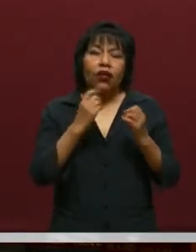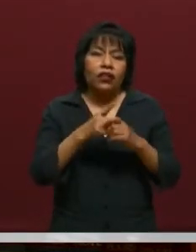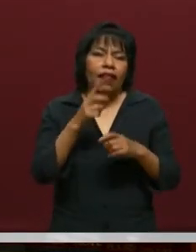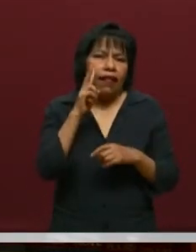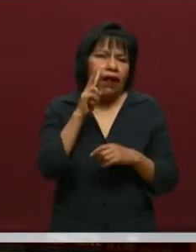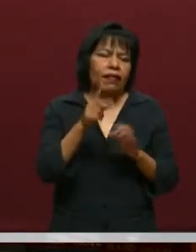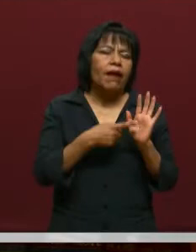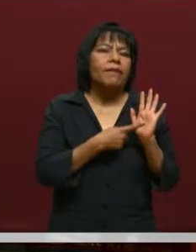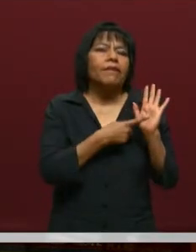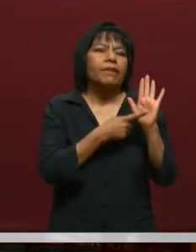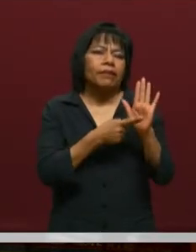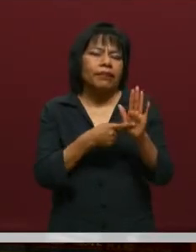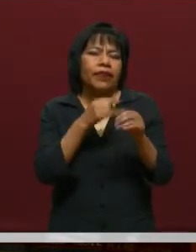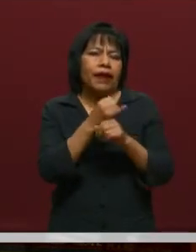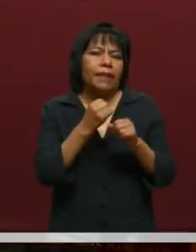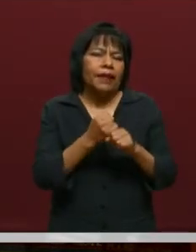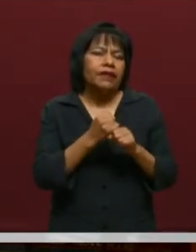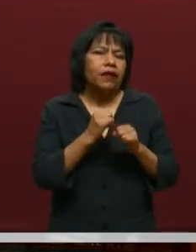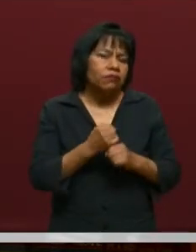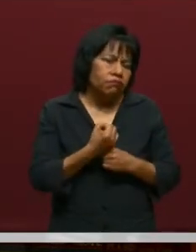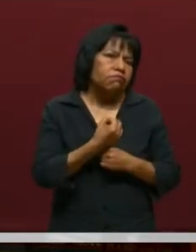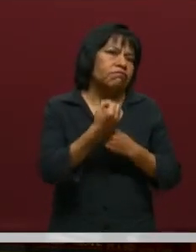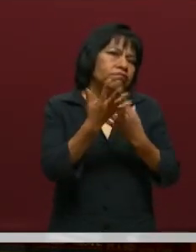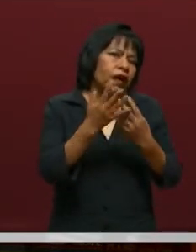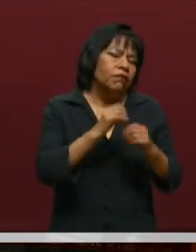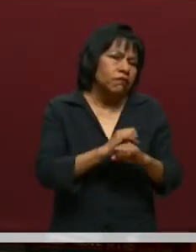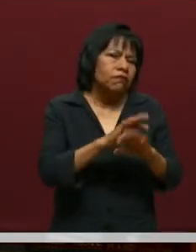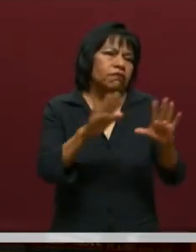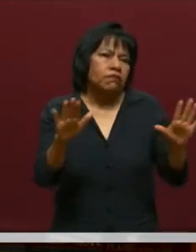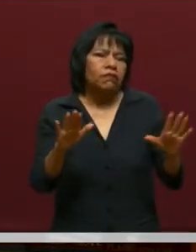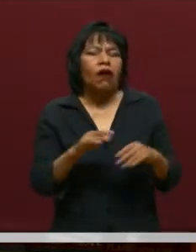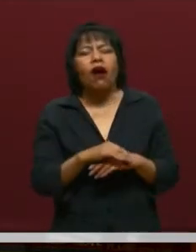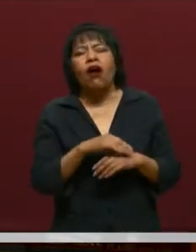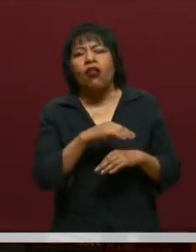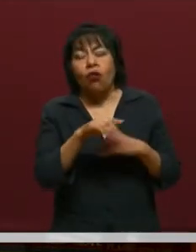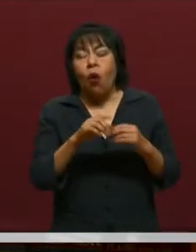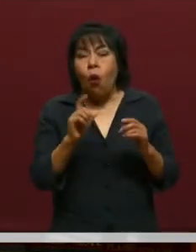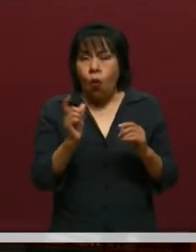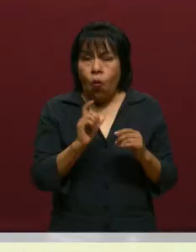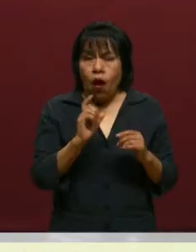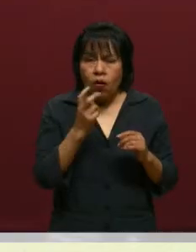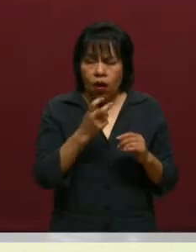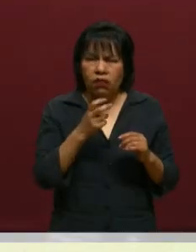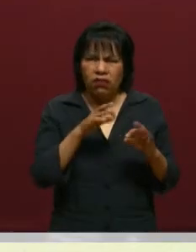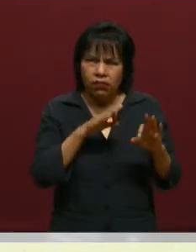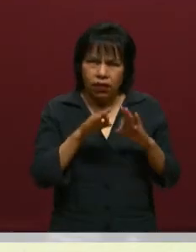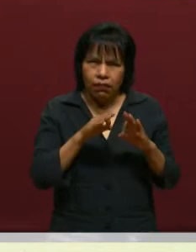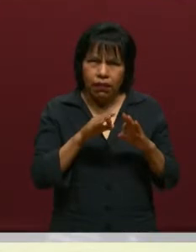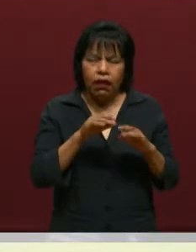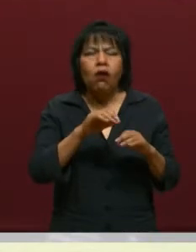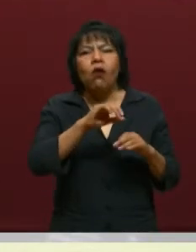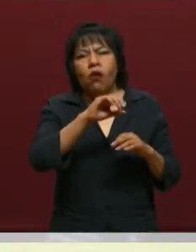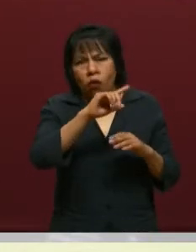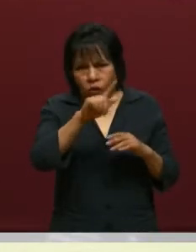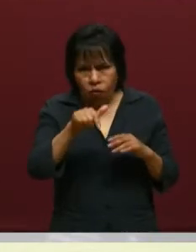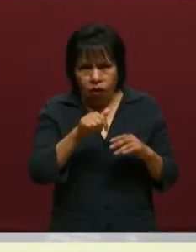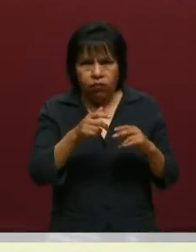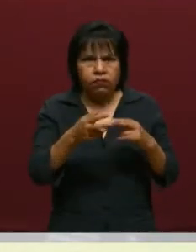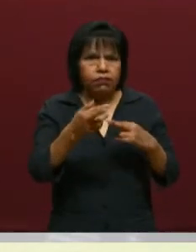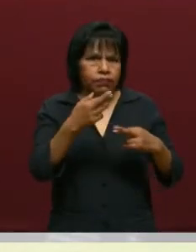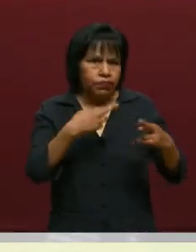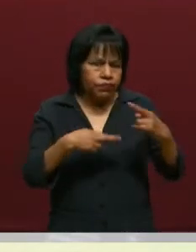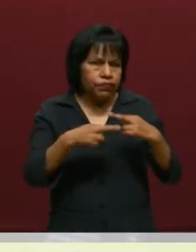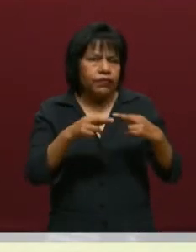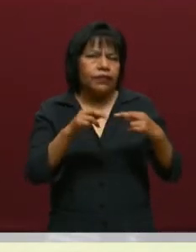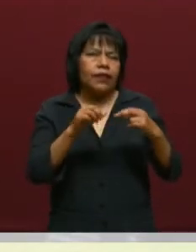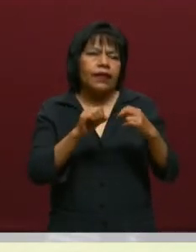vierten lo que van investigando a la sociedad o a los sectores productivos. Cuando ellos hacen eso y regresan al salón